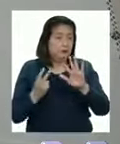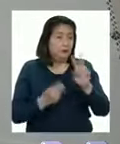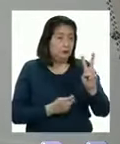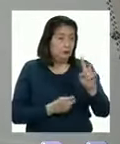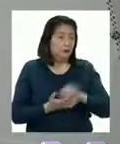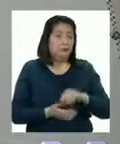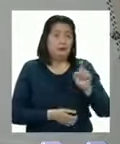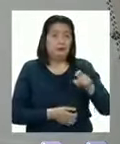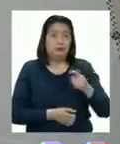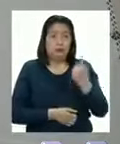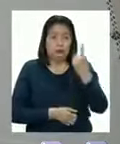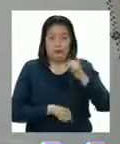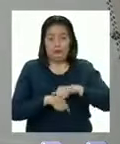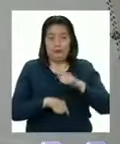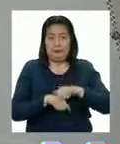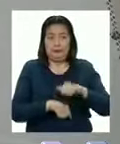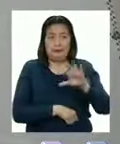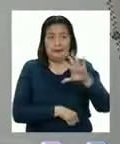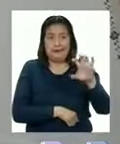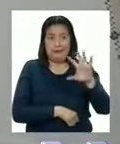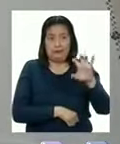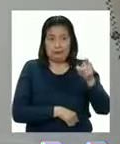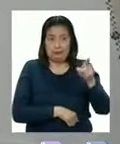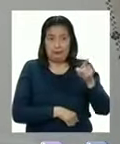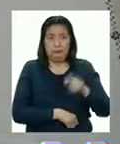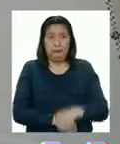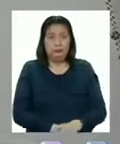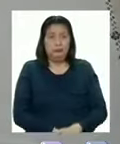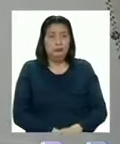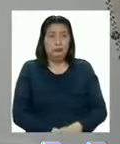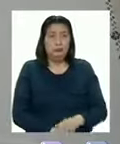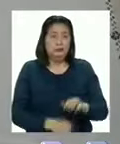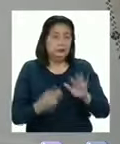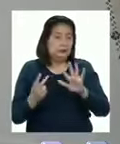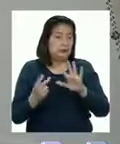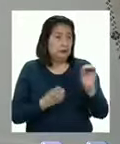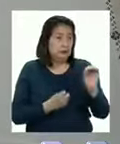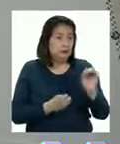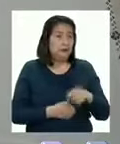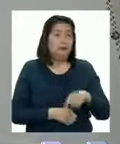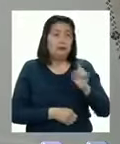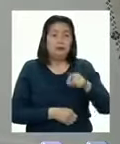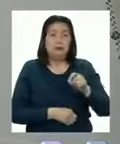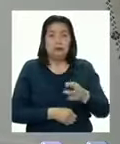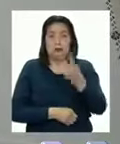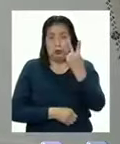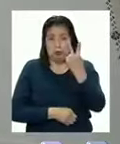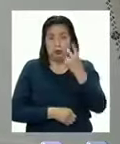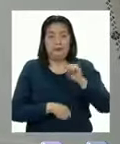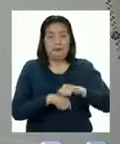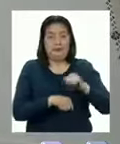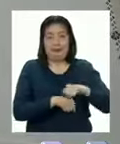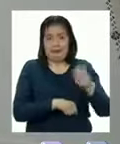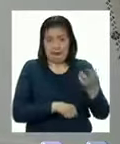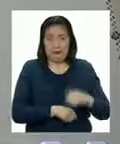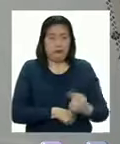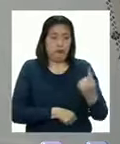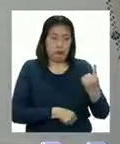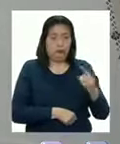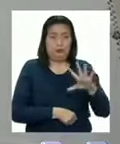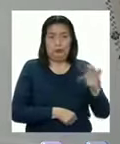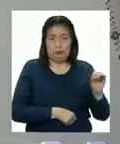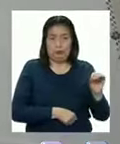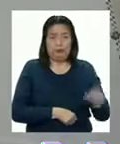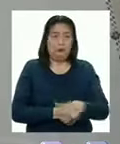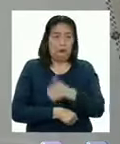y dos, necesitaré una piedrita en el quinientos Para el setenta, voy a necesitar dos piedritas Una en el